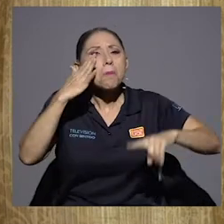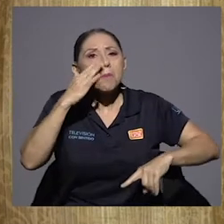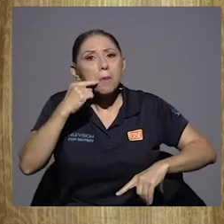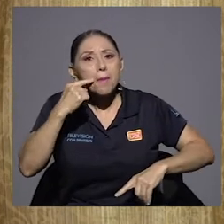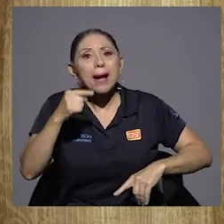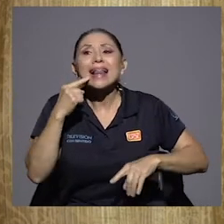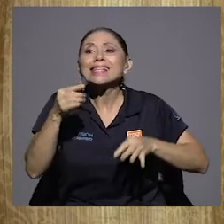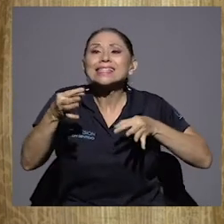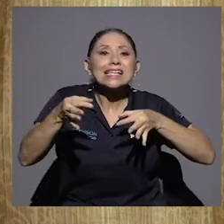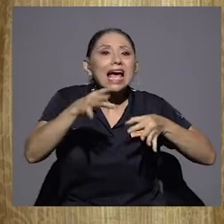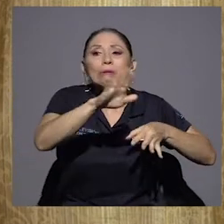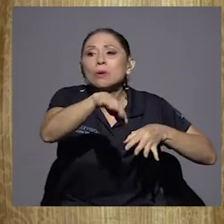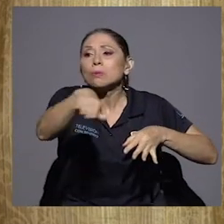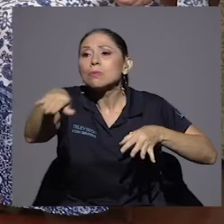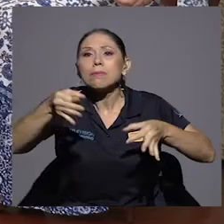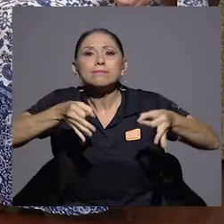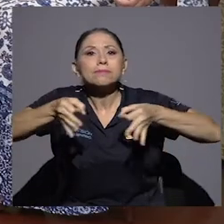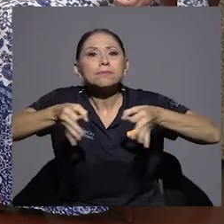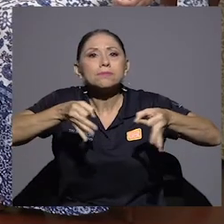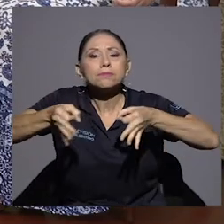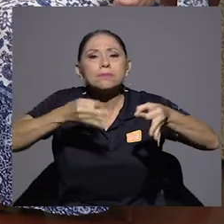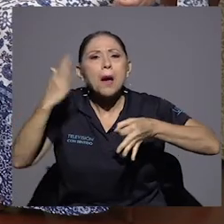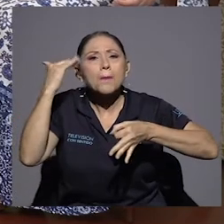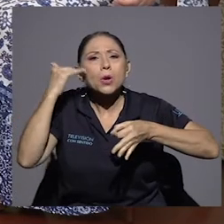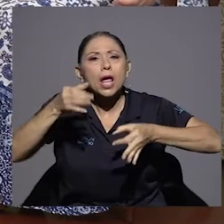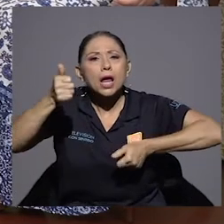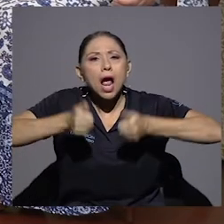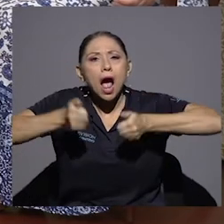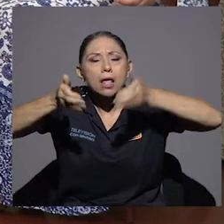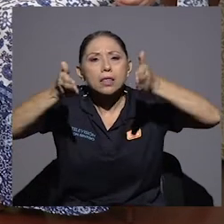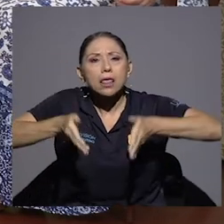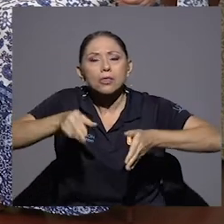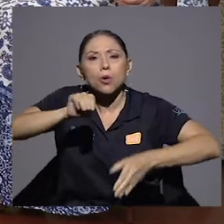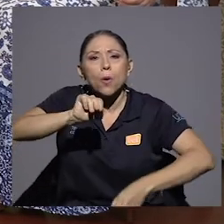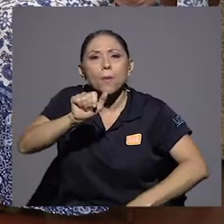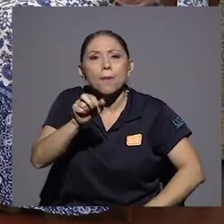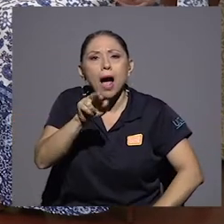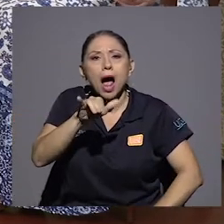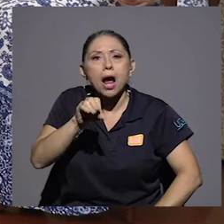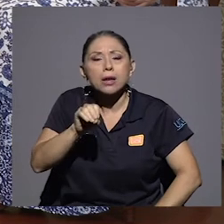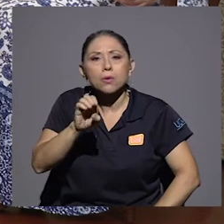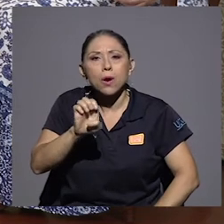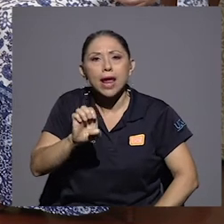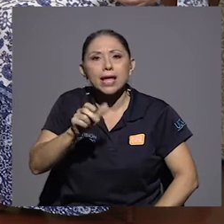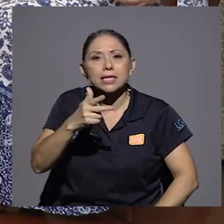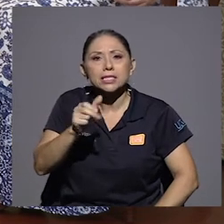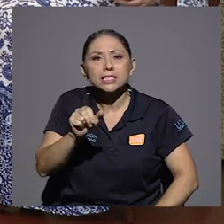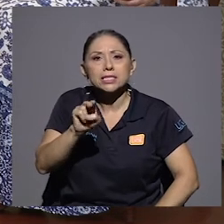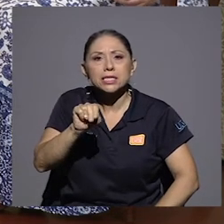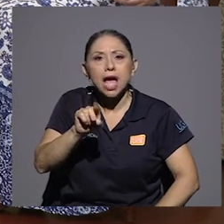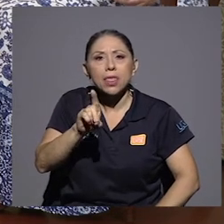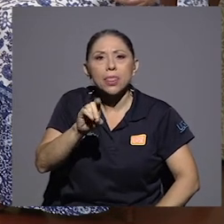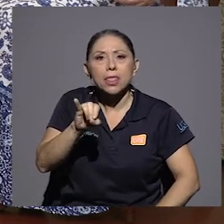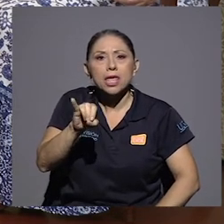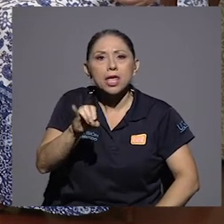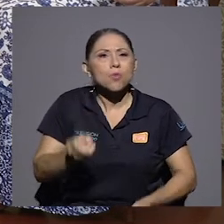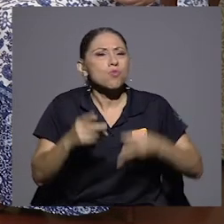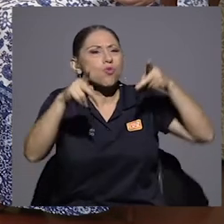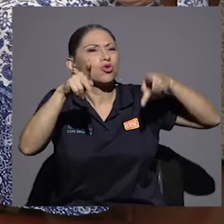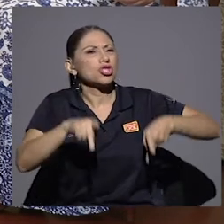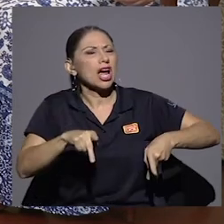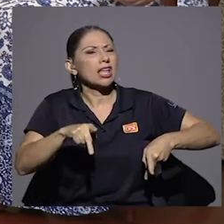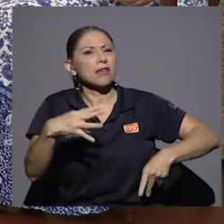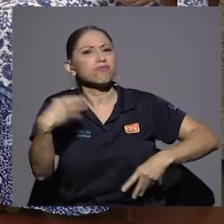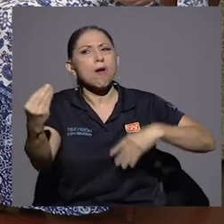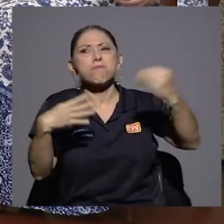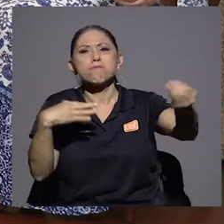por qué el candidato iba a ser Mario Chandi. Y entonces mucha gente se fue molesta. Y dijo, no, vamos con Virgilio Calvo, que